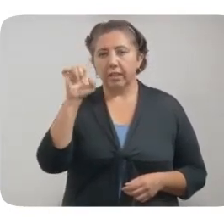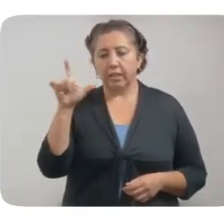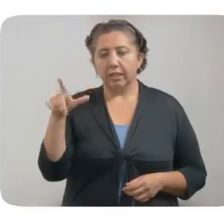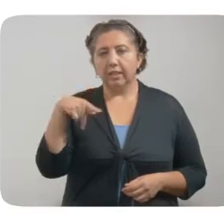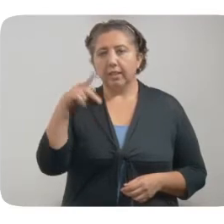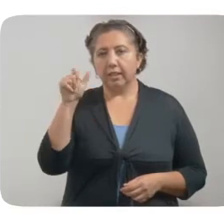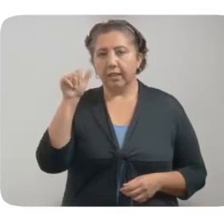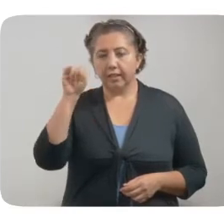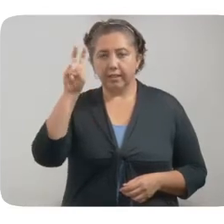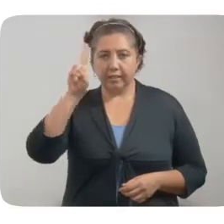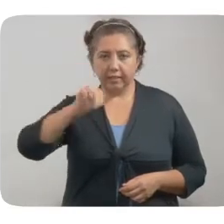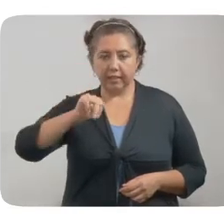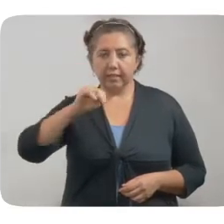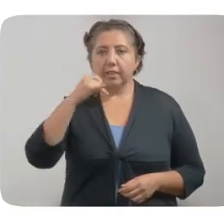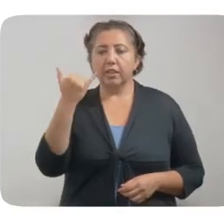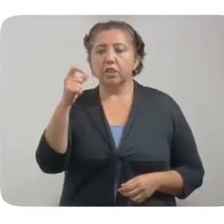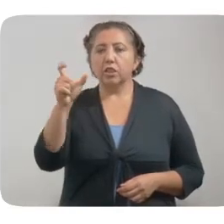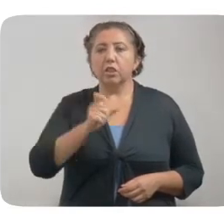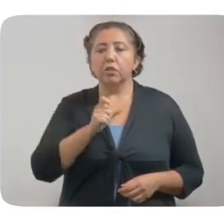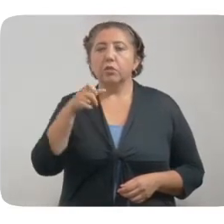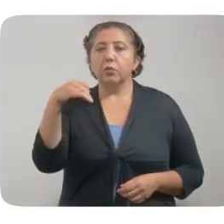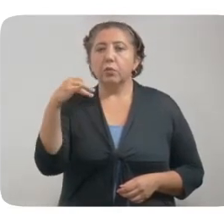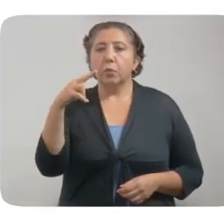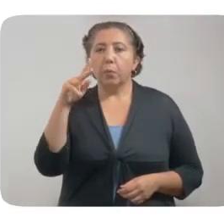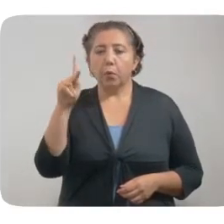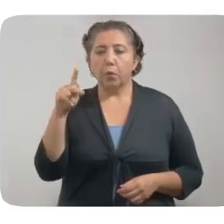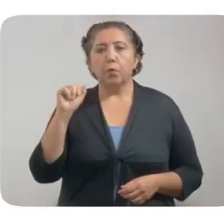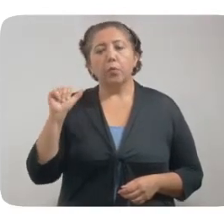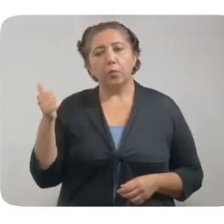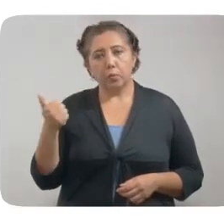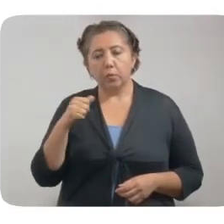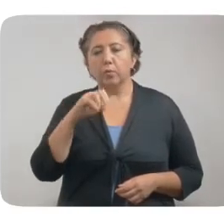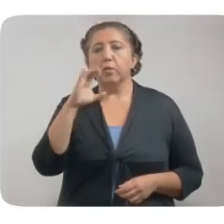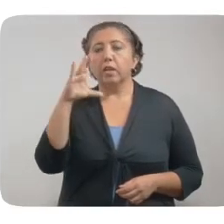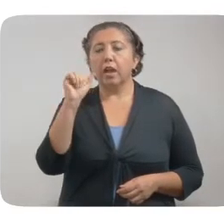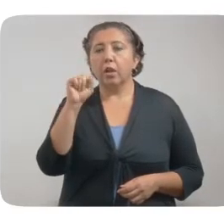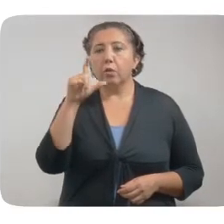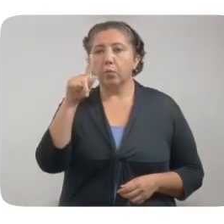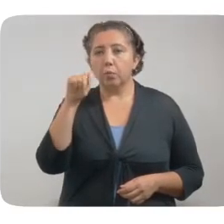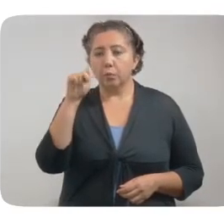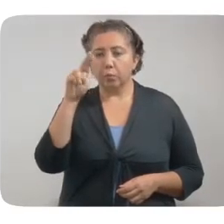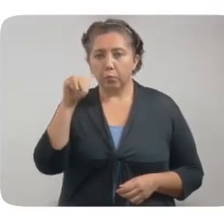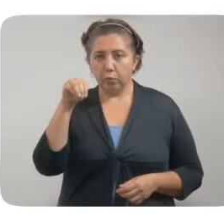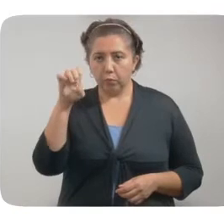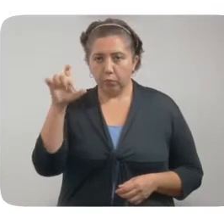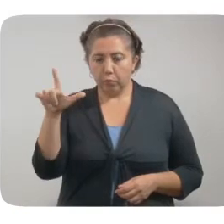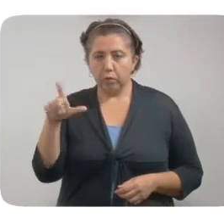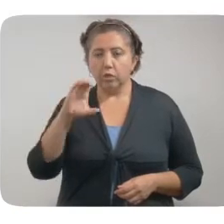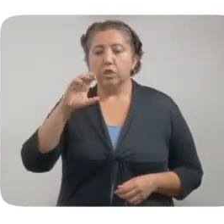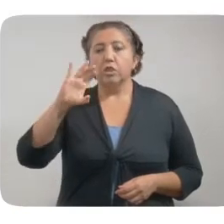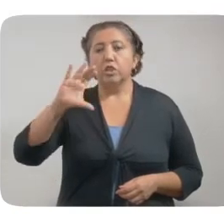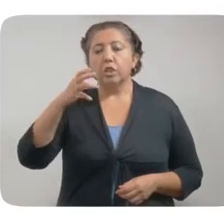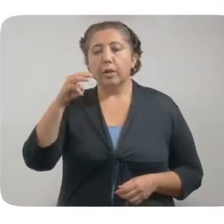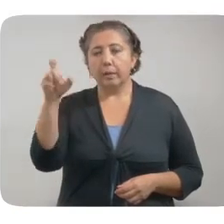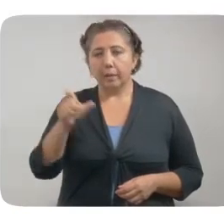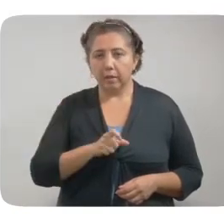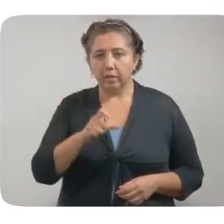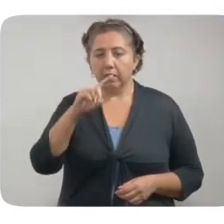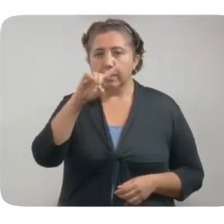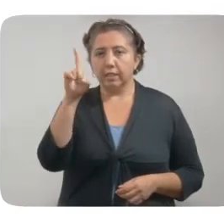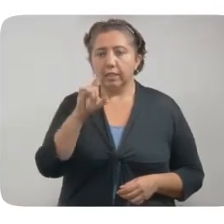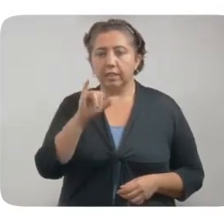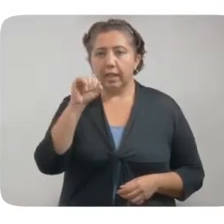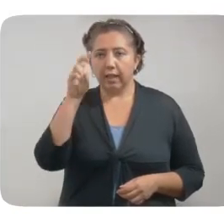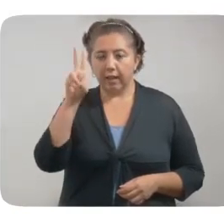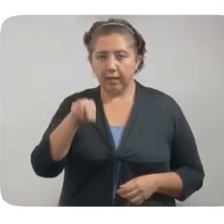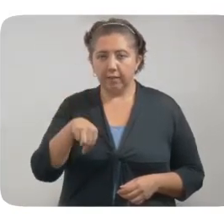Canacín, Guayma, Yashkukul y 1 en Bocobá, Calutmul, Chakinsin, Chemash, Kusamá, Silam